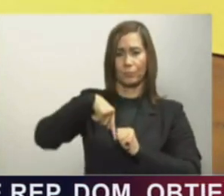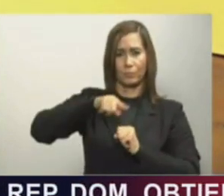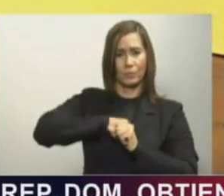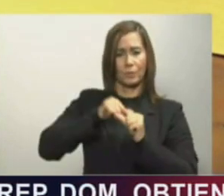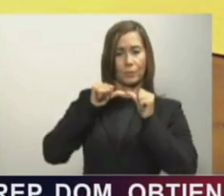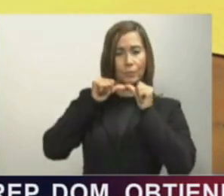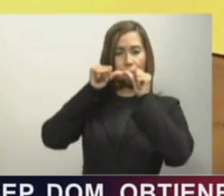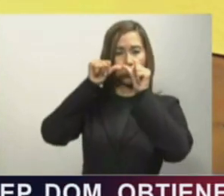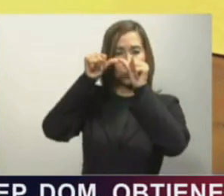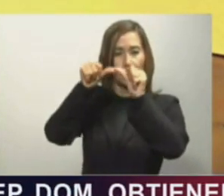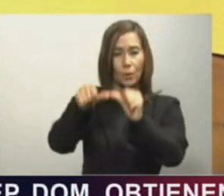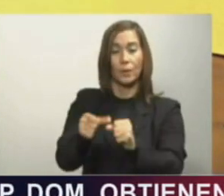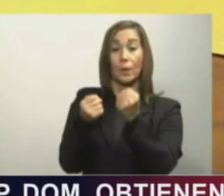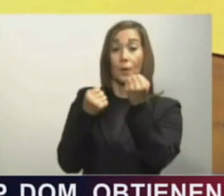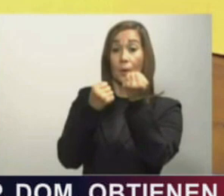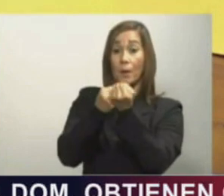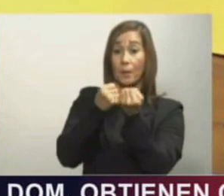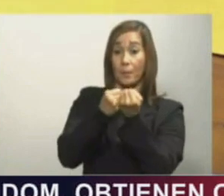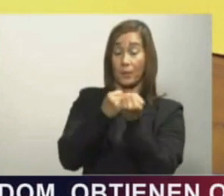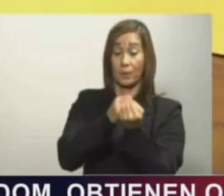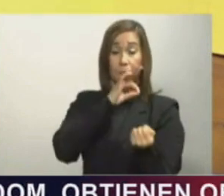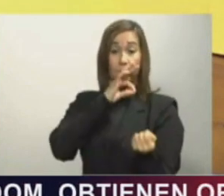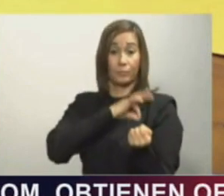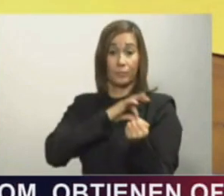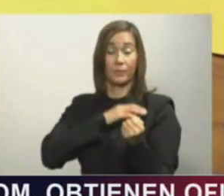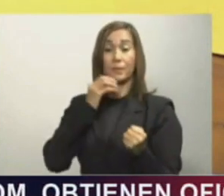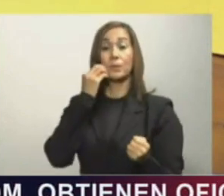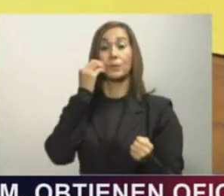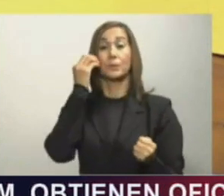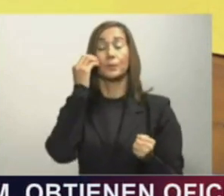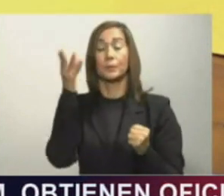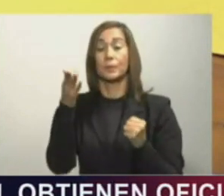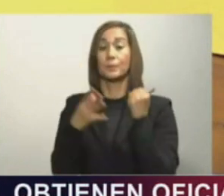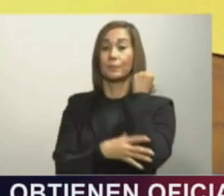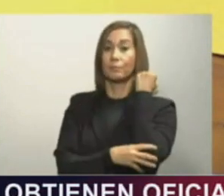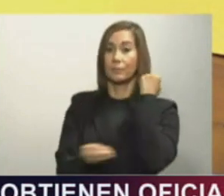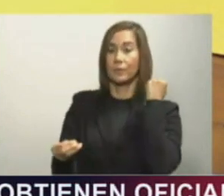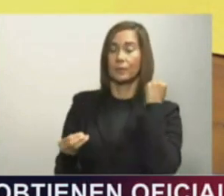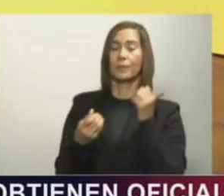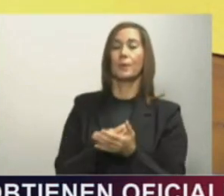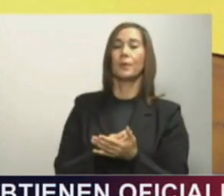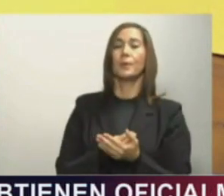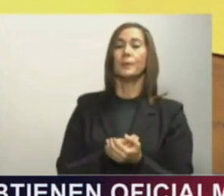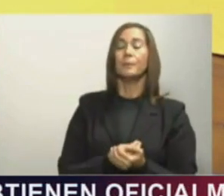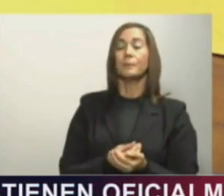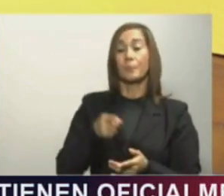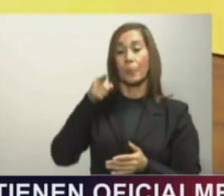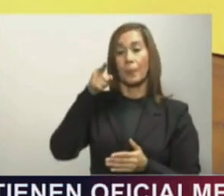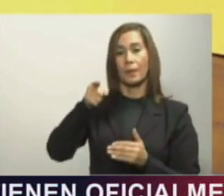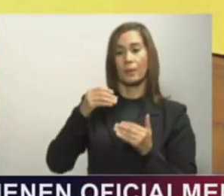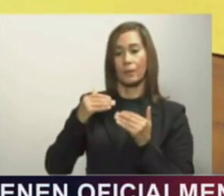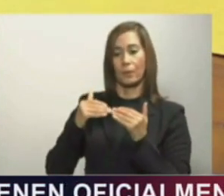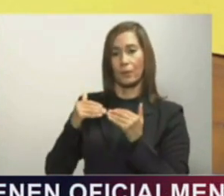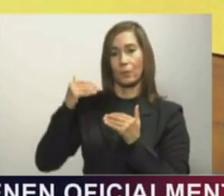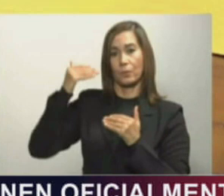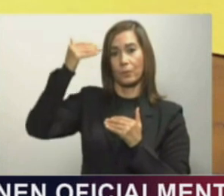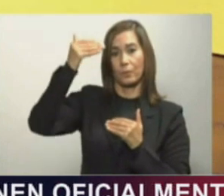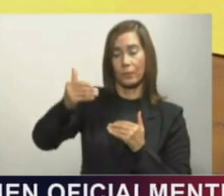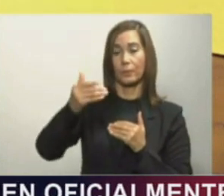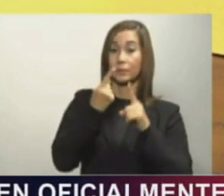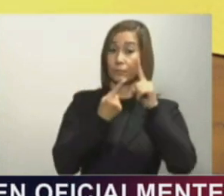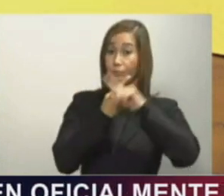los hogares más vulnerables a través de las transferencias monetarias directas, las cuales fueron extendidas hasta el mes pasado.